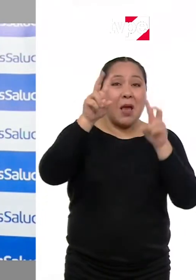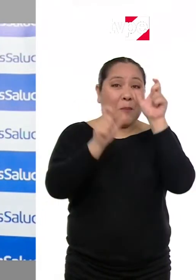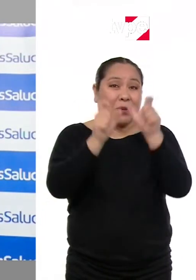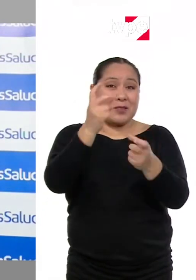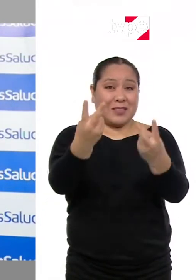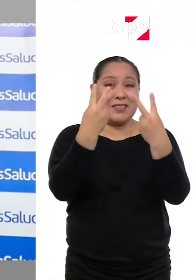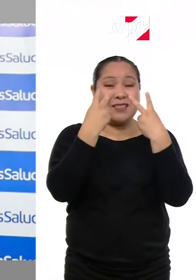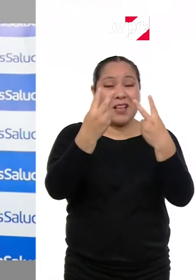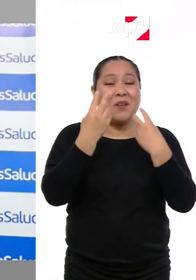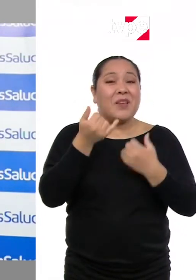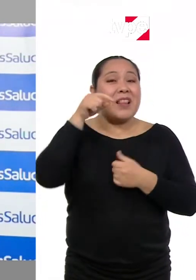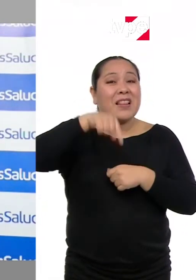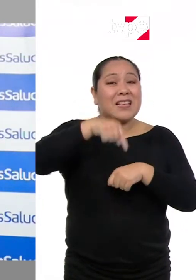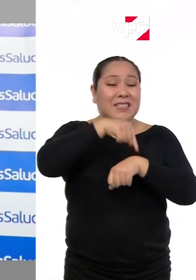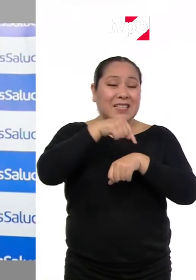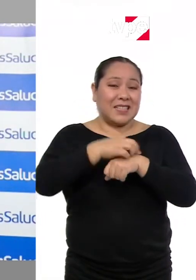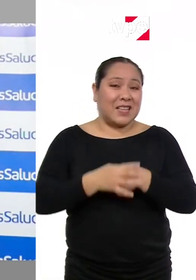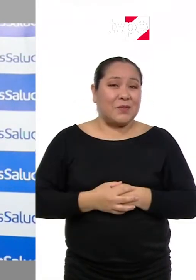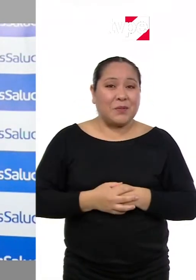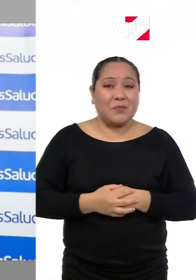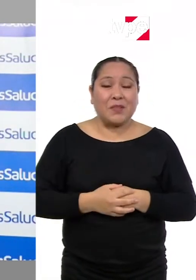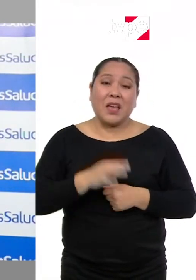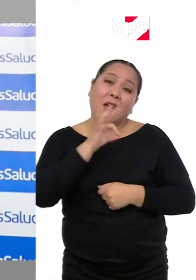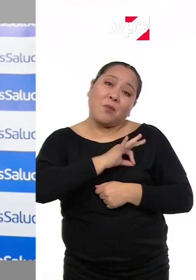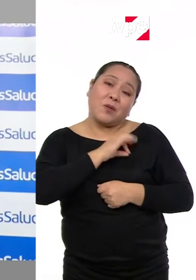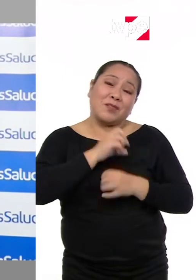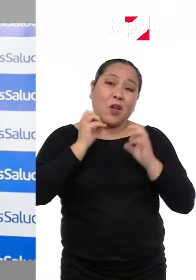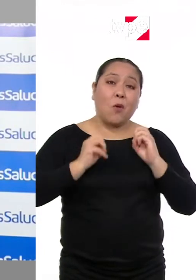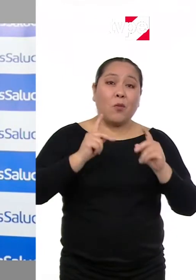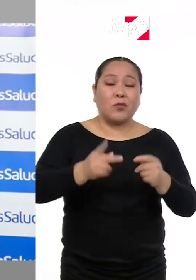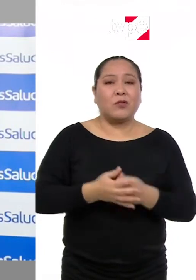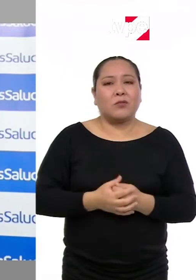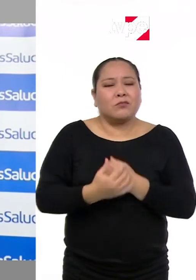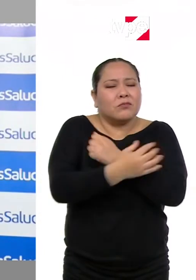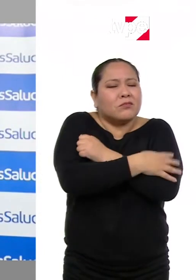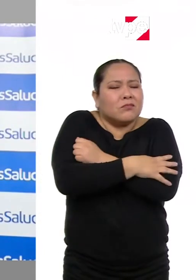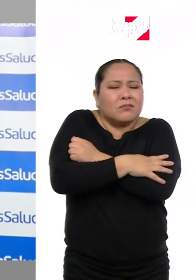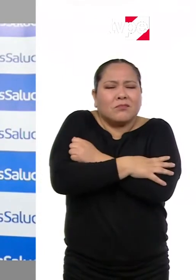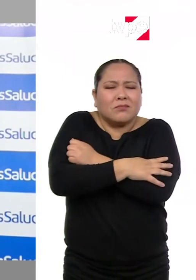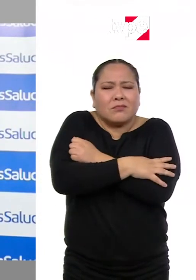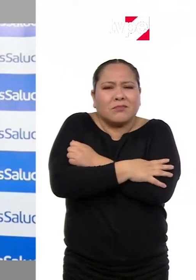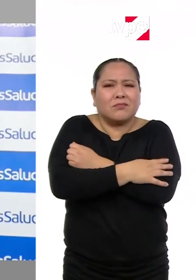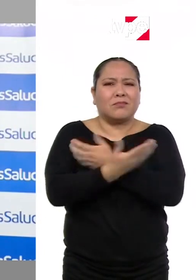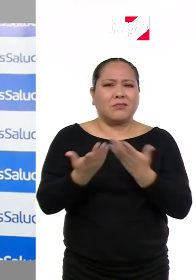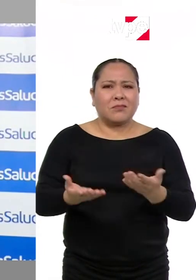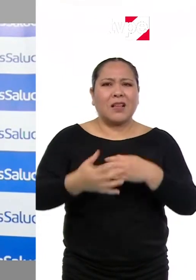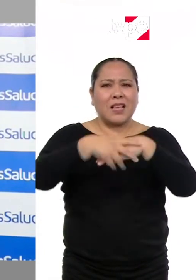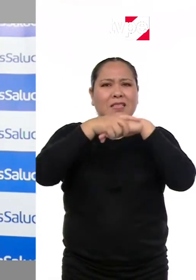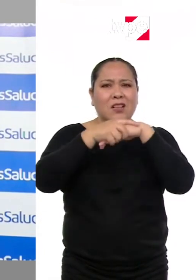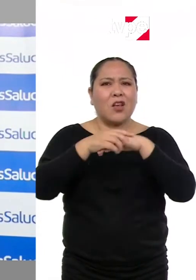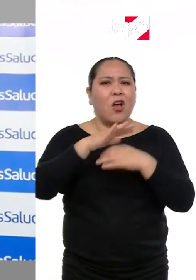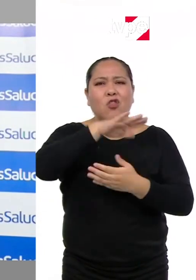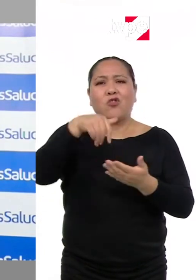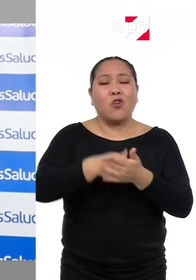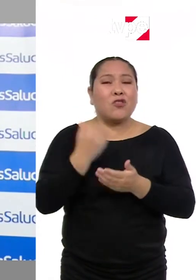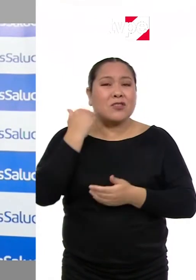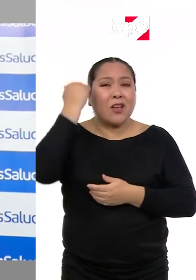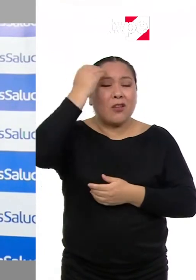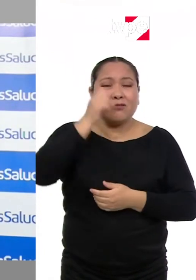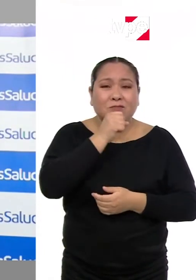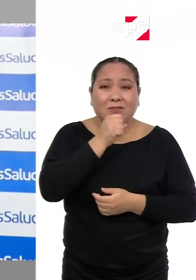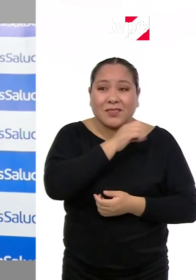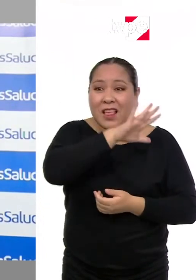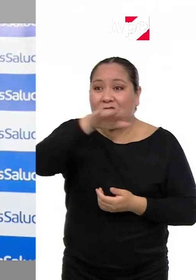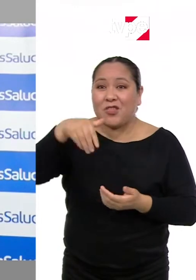televidentes que nos están observando en este momento y aprovecho la oportunidad para dar un caluroso saludo, un afectuoso saludo a todos los adultos